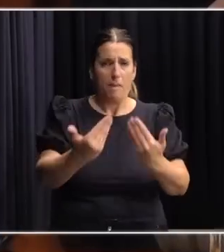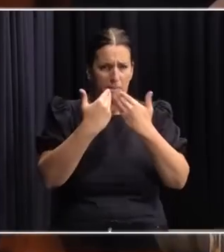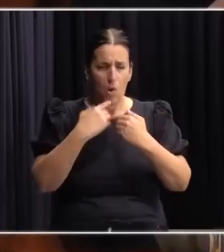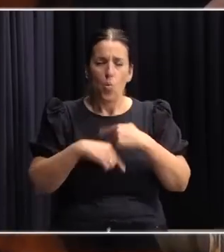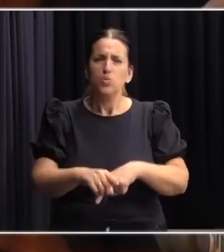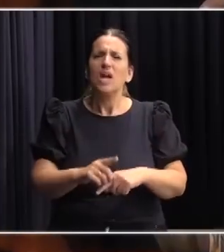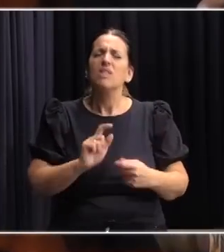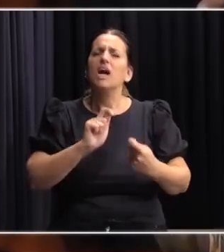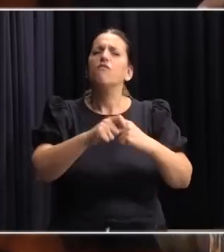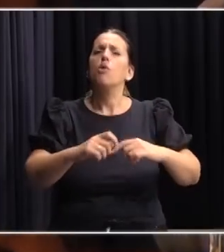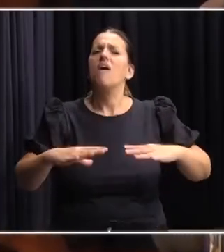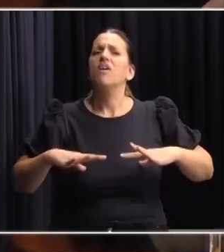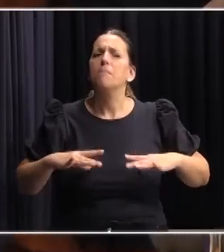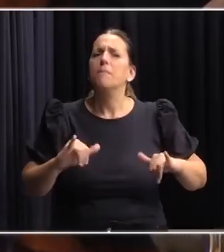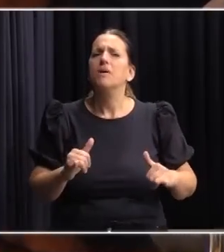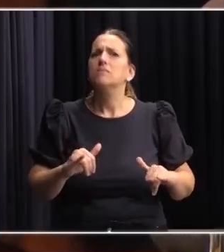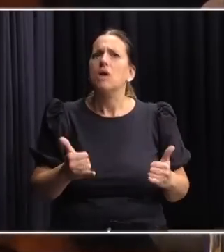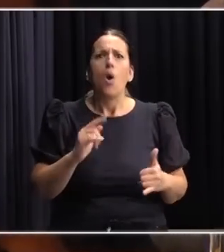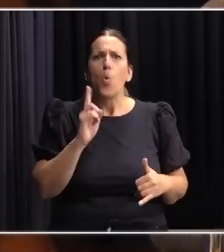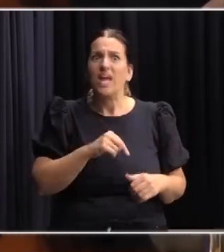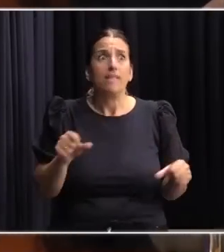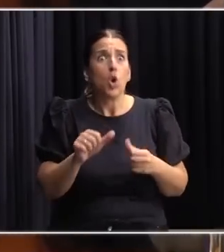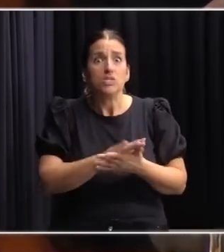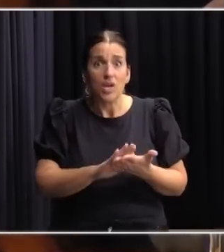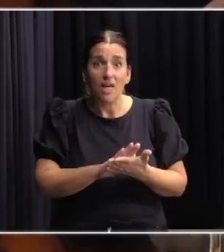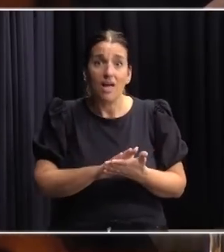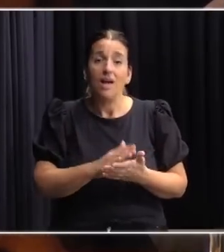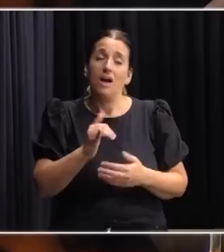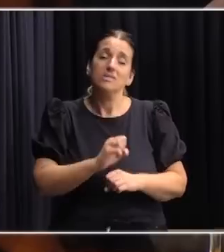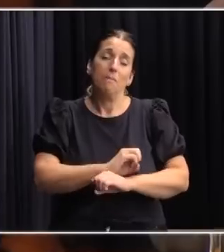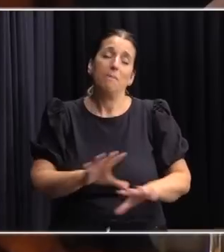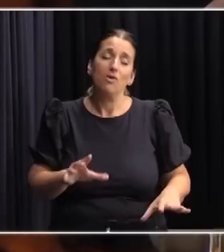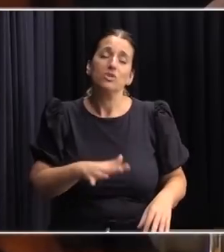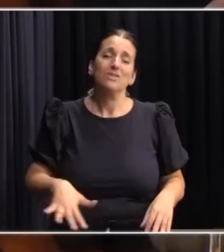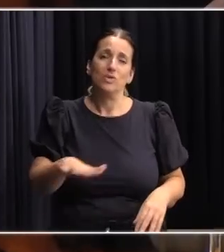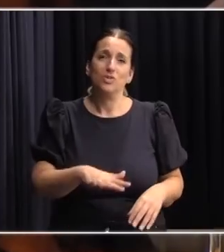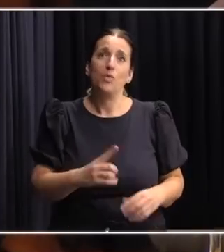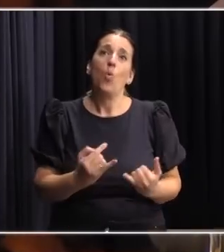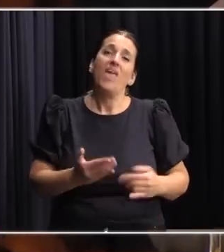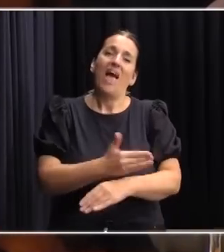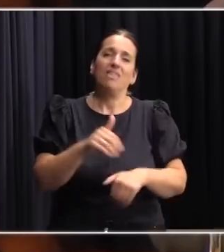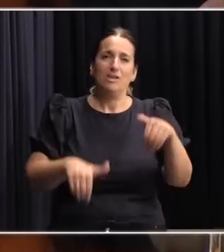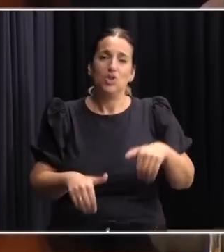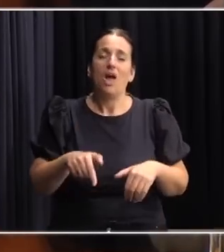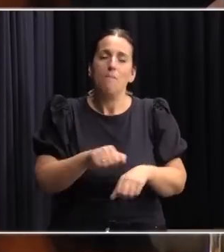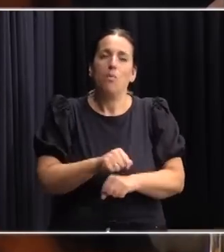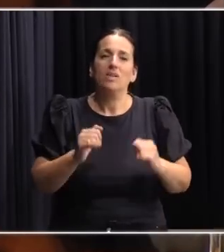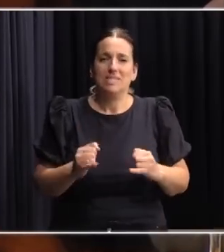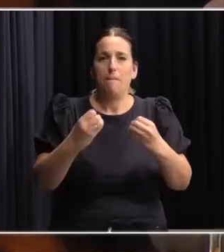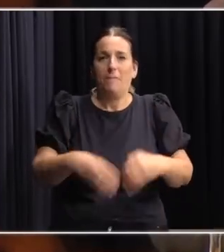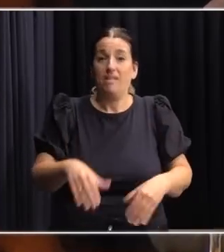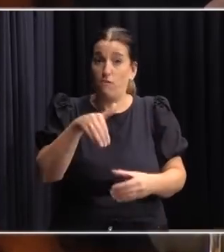usted dijo que la reforma de la seguridad social era urgente y no hizo nada, eso, ahí paga un costo político. El día antes de la elección, ahí la coalición paga un costo político.